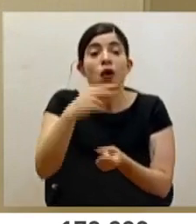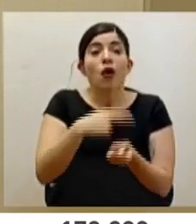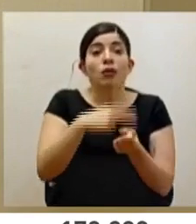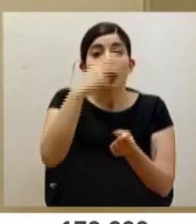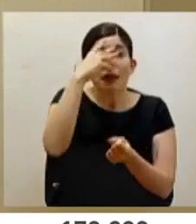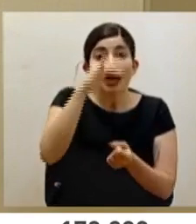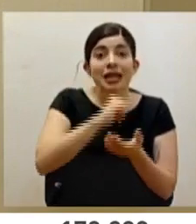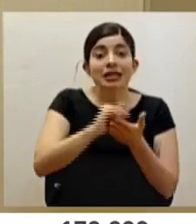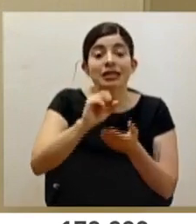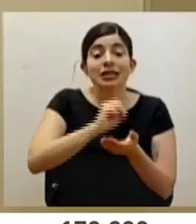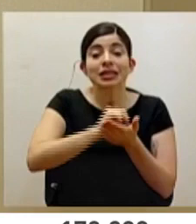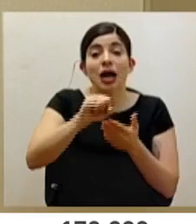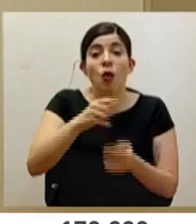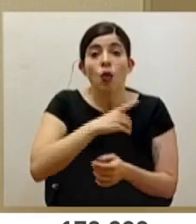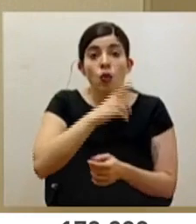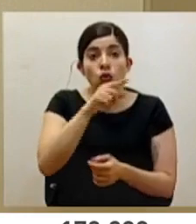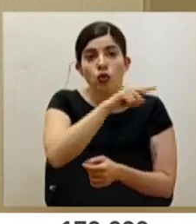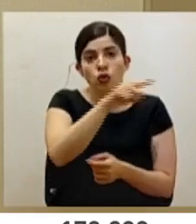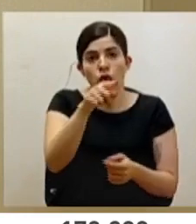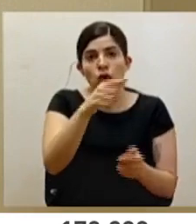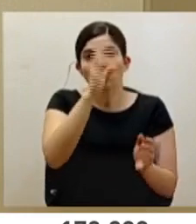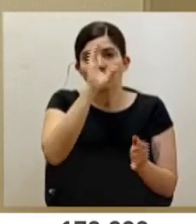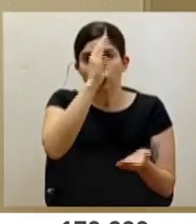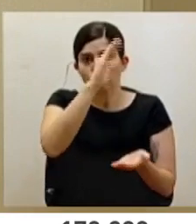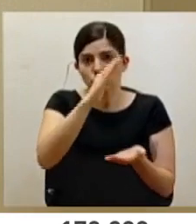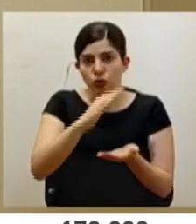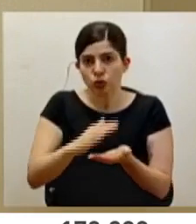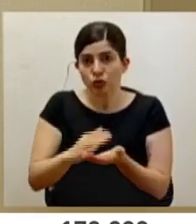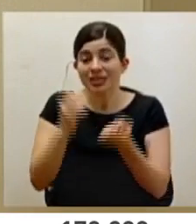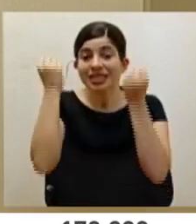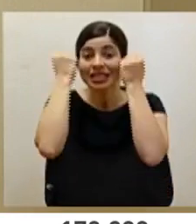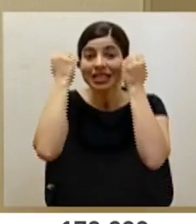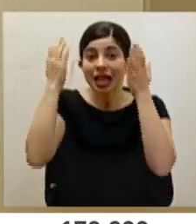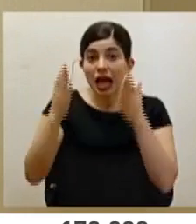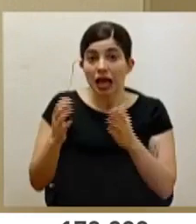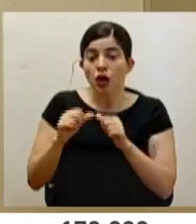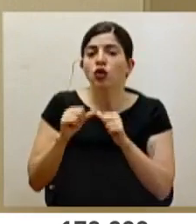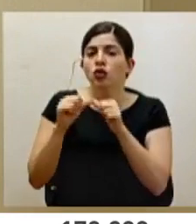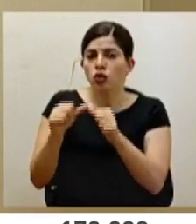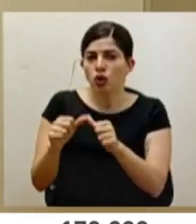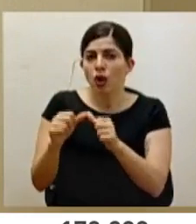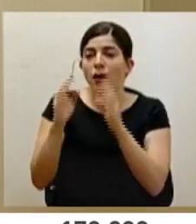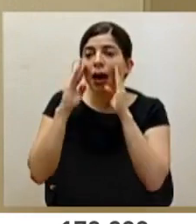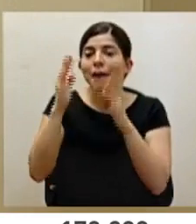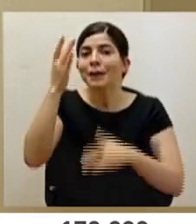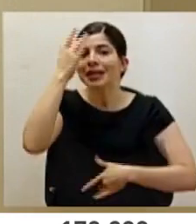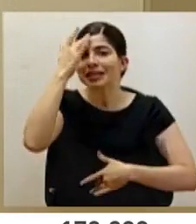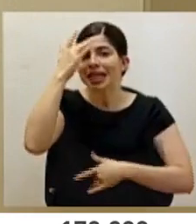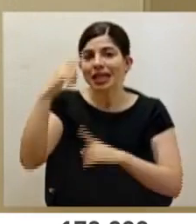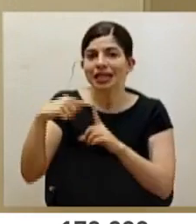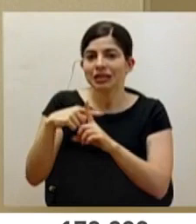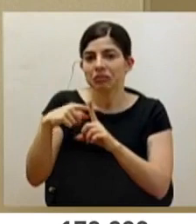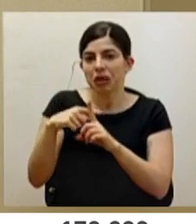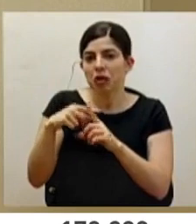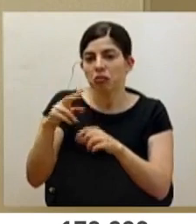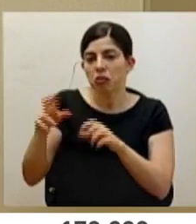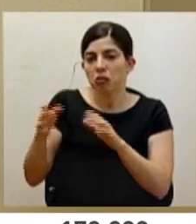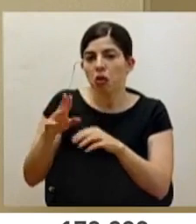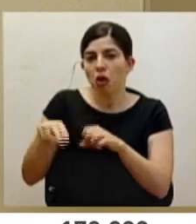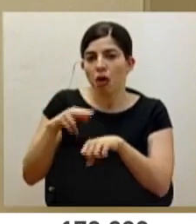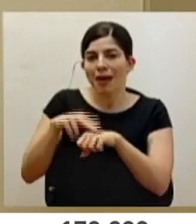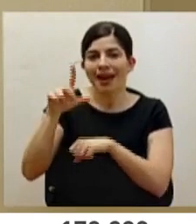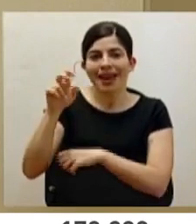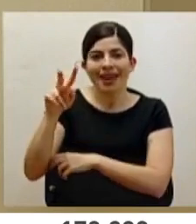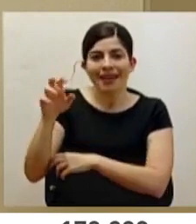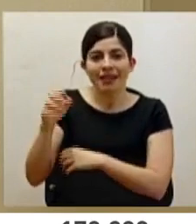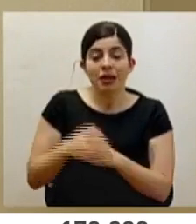México y San Juan de Dios. Y el Hospital Nacional Psiquiátrico mantiene la concentración de la atención de pacientes leves. Y la fase 4, que